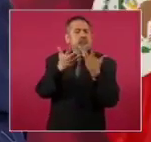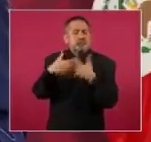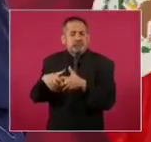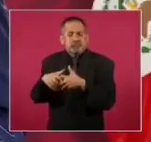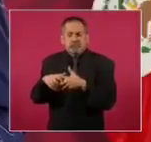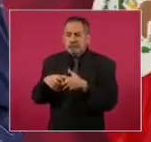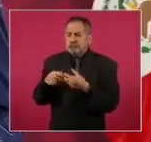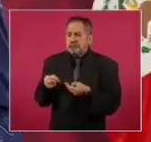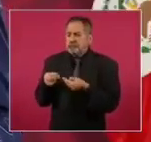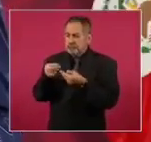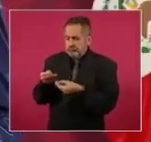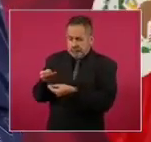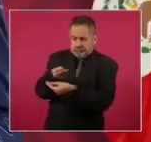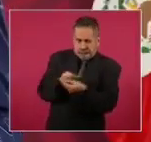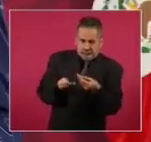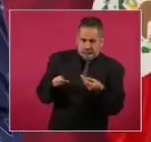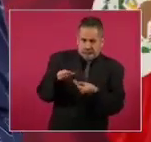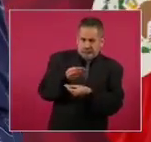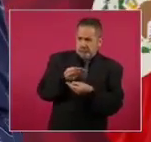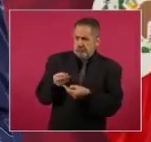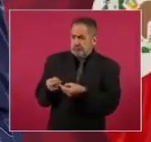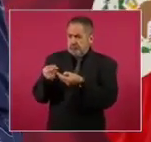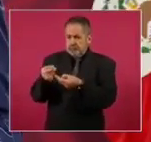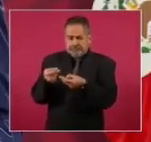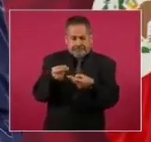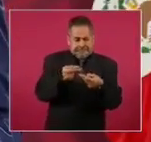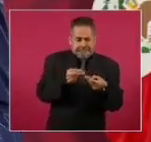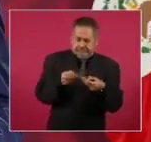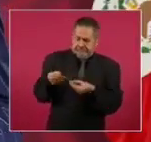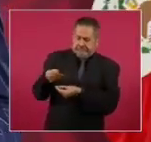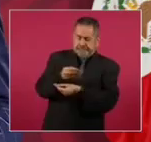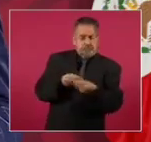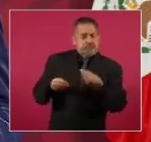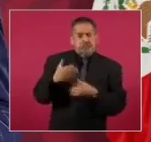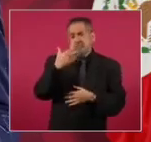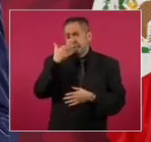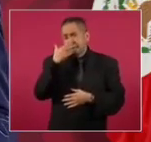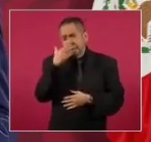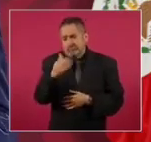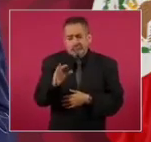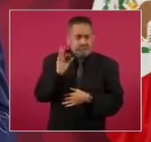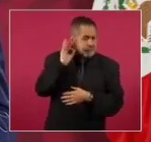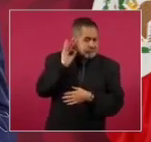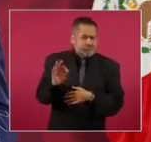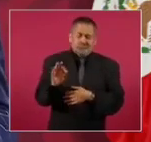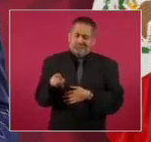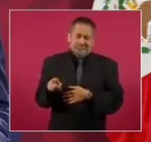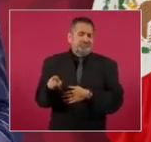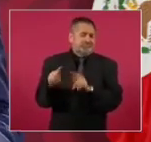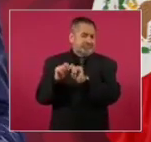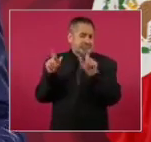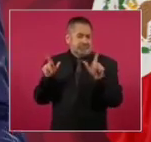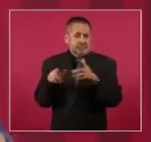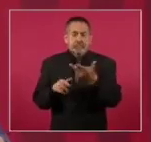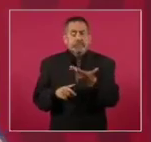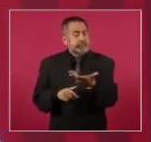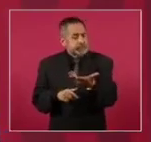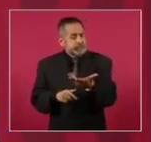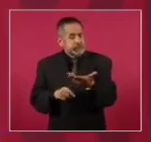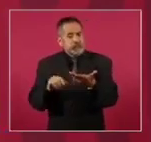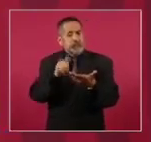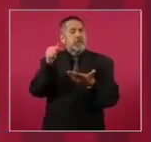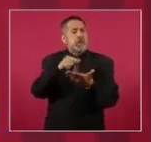en otros lugares, además de